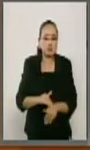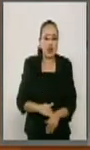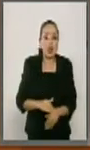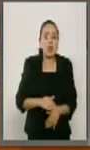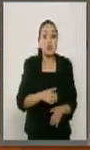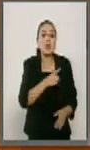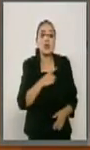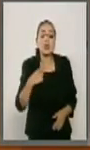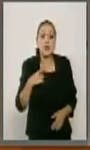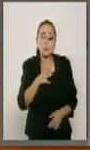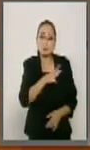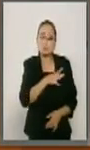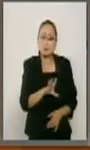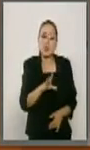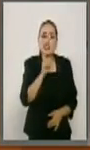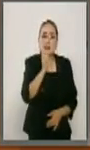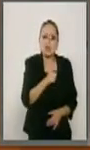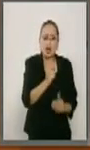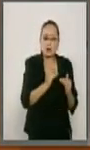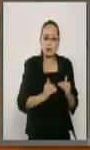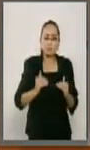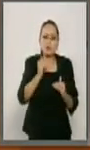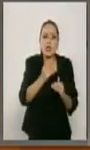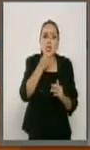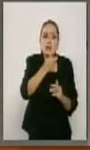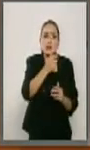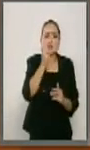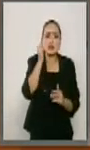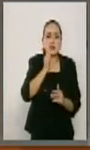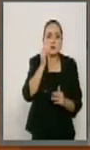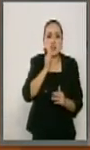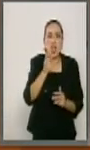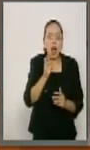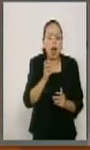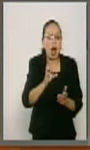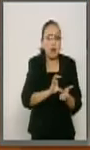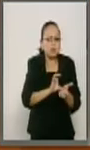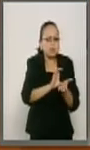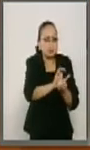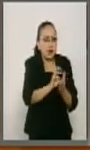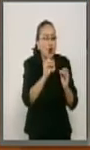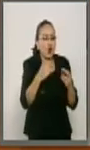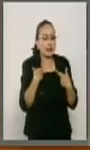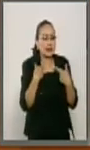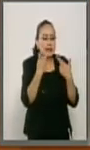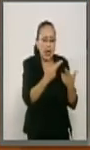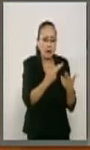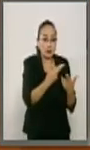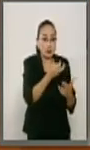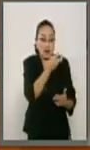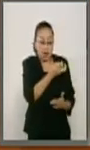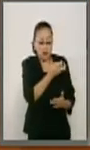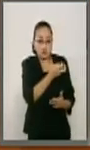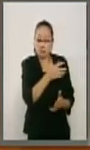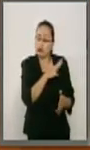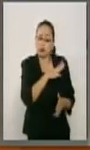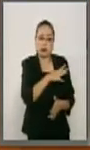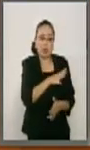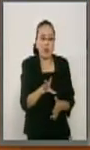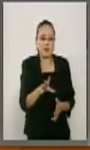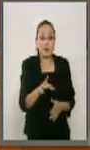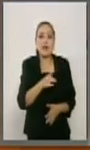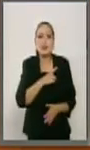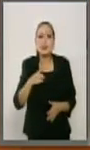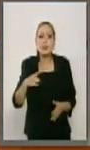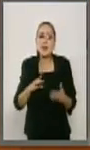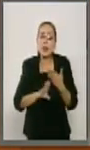jueces poniendo por encima de su dignidad cualquier suma de dinero o regalos. Debemos evitar al juez